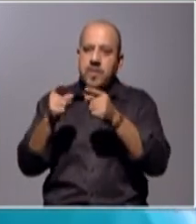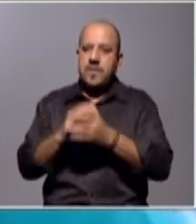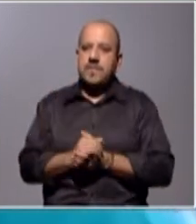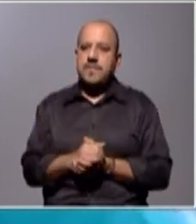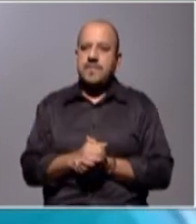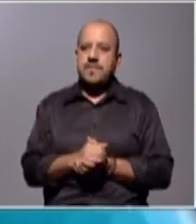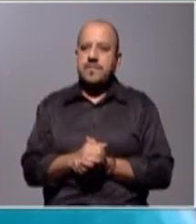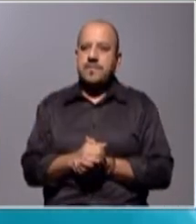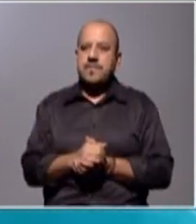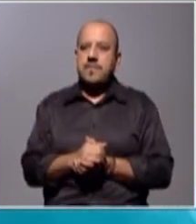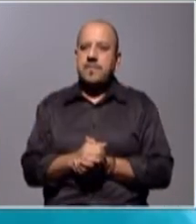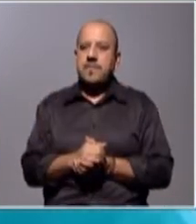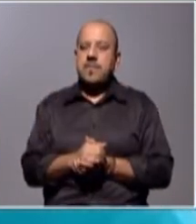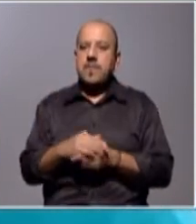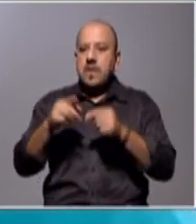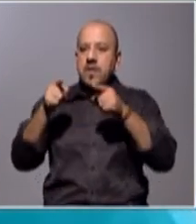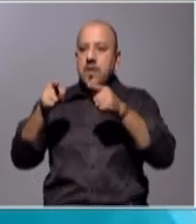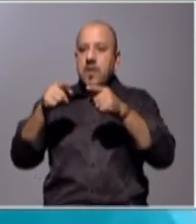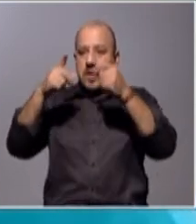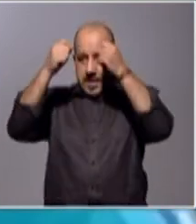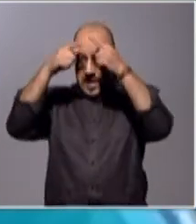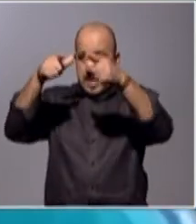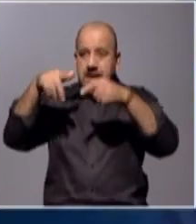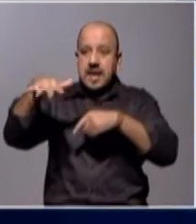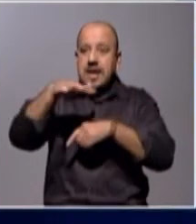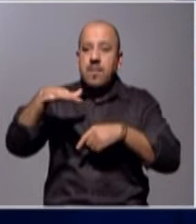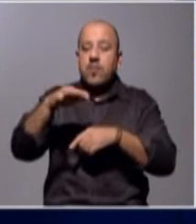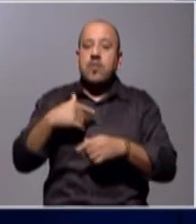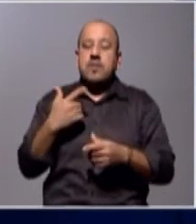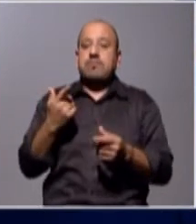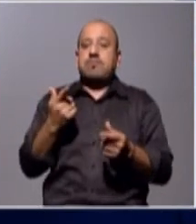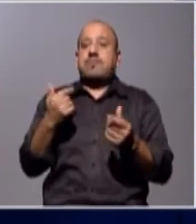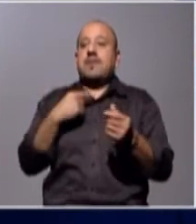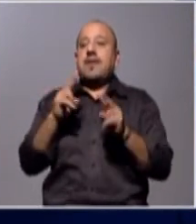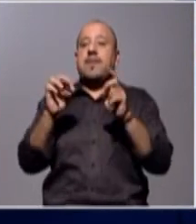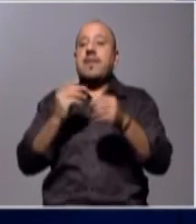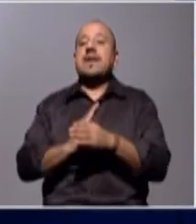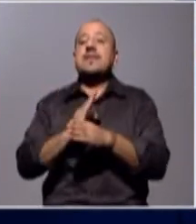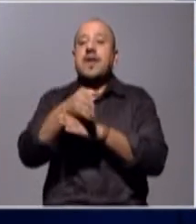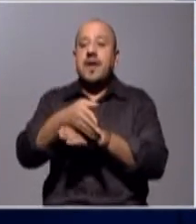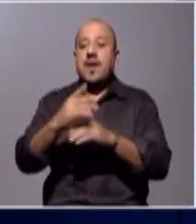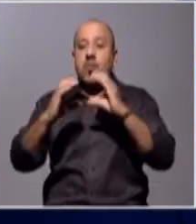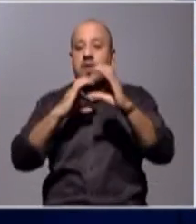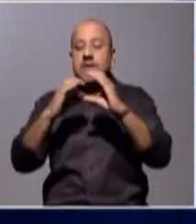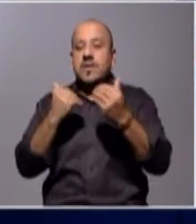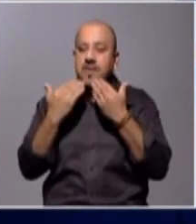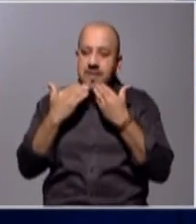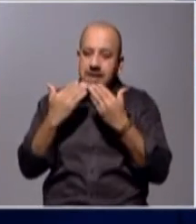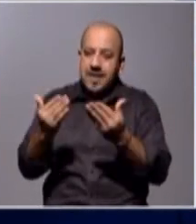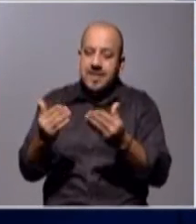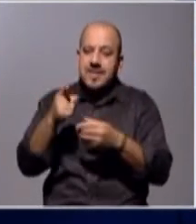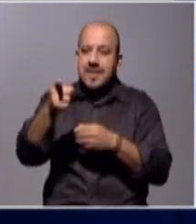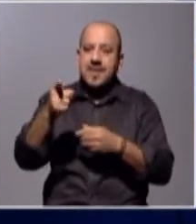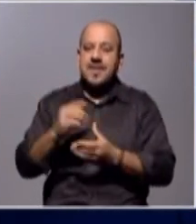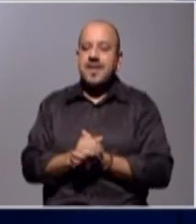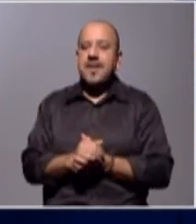bueno, los rurales no es muy común que podamos acceder a los medios, por eso le agradezco por doble